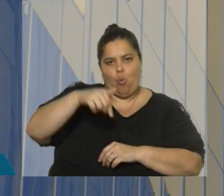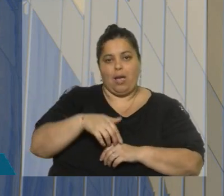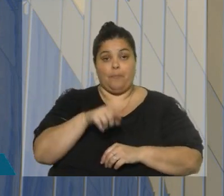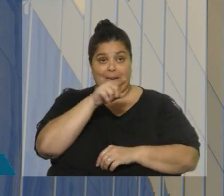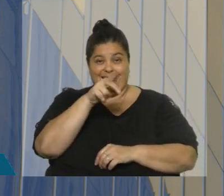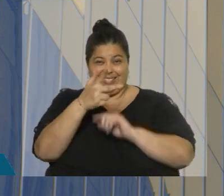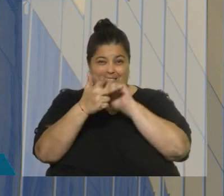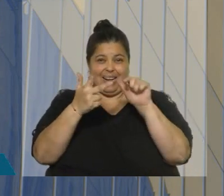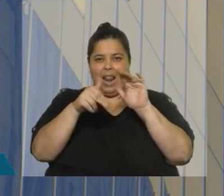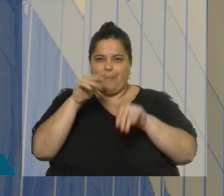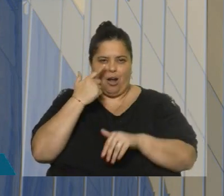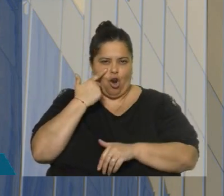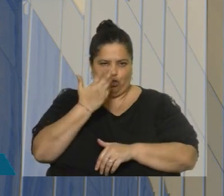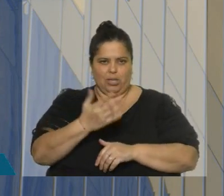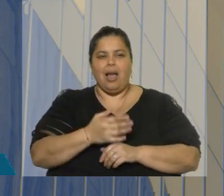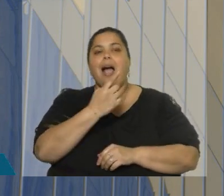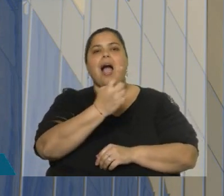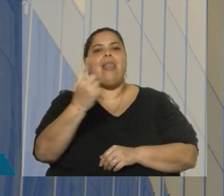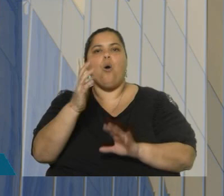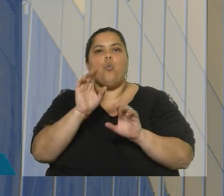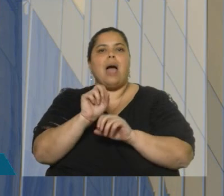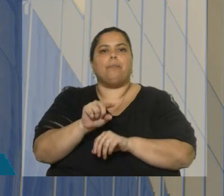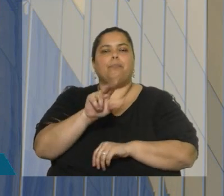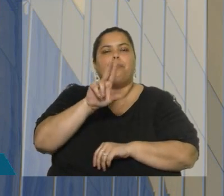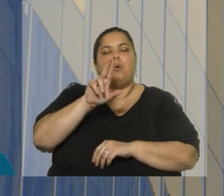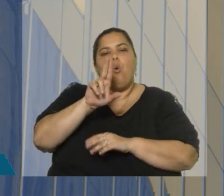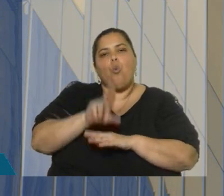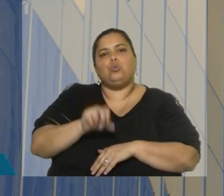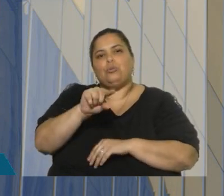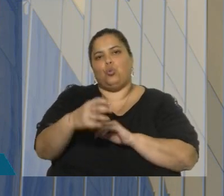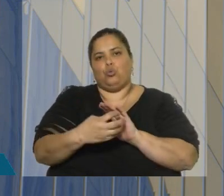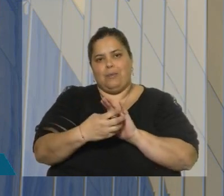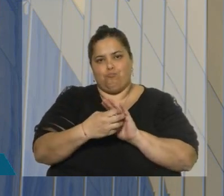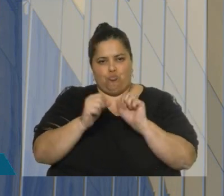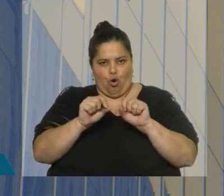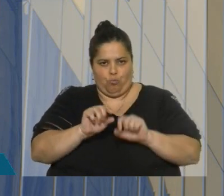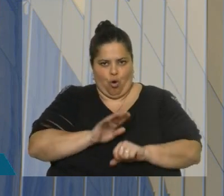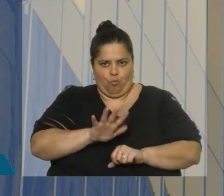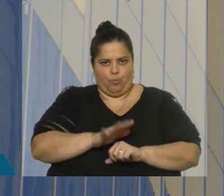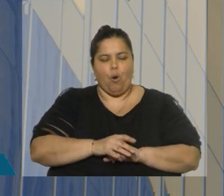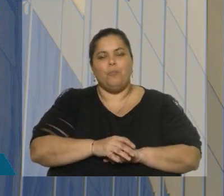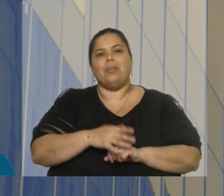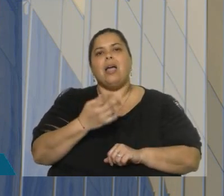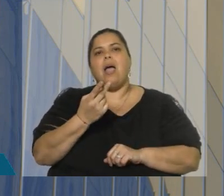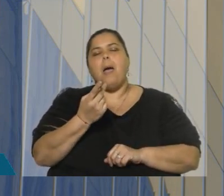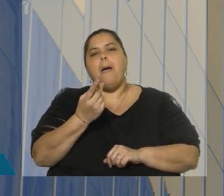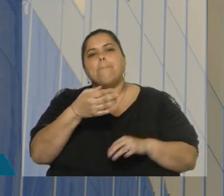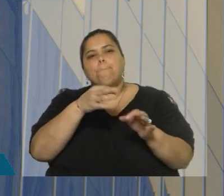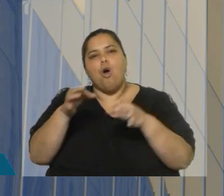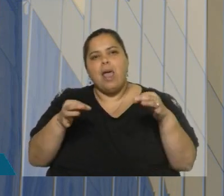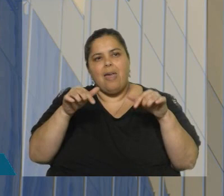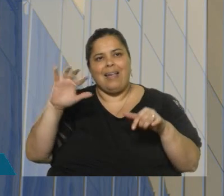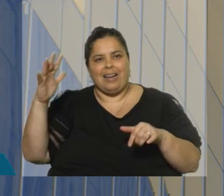La simbología, cada una usa la suya. que quiere decir cada esto, cada una en moneda extranjera y moneda local, todas